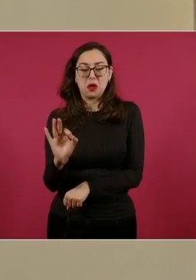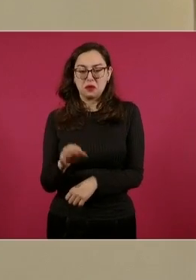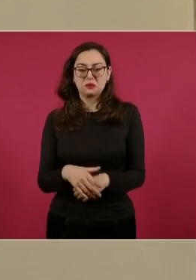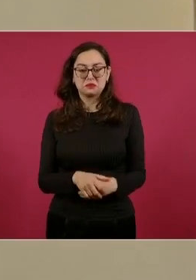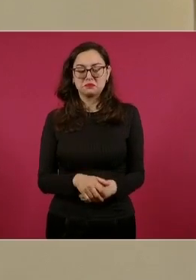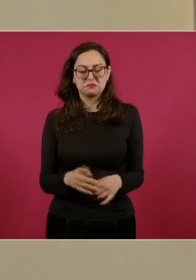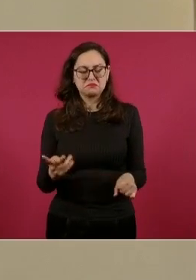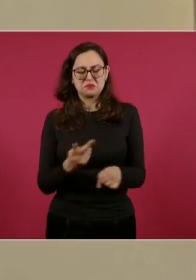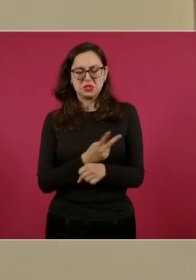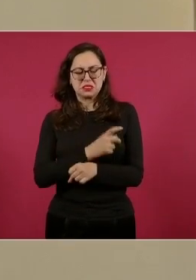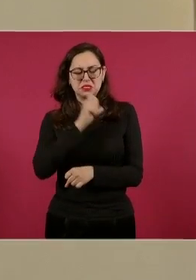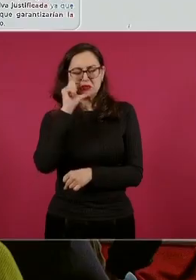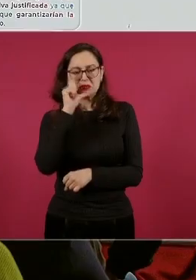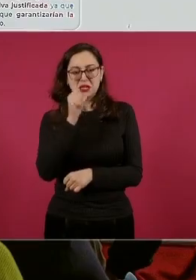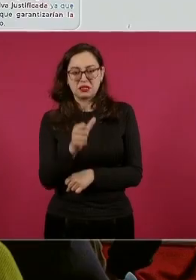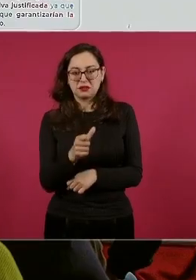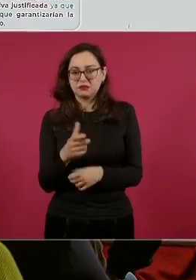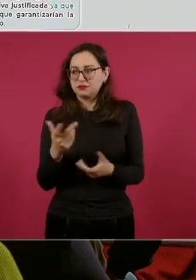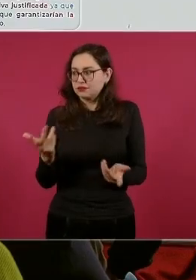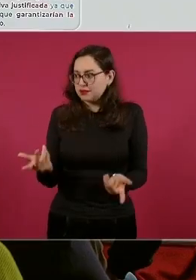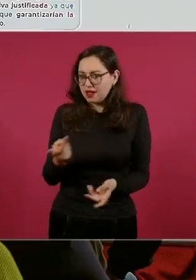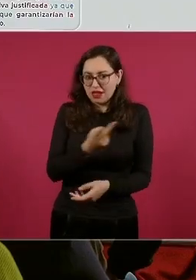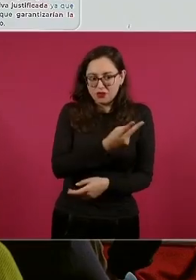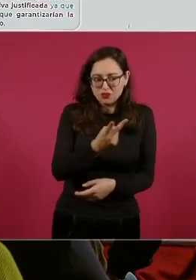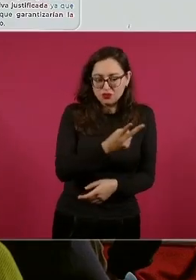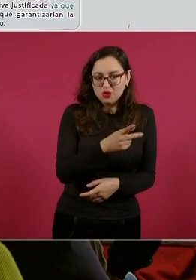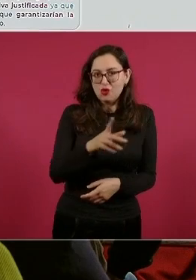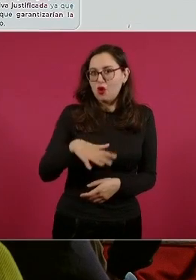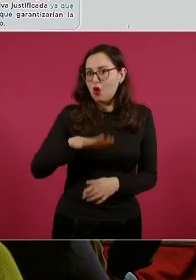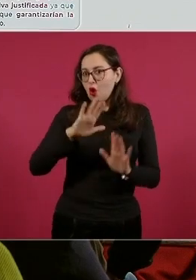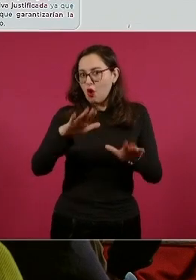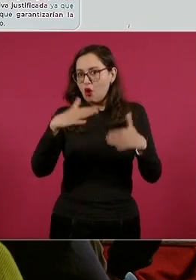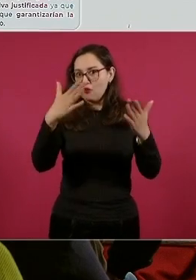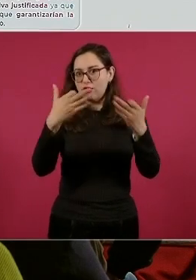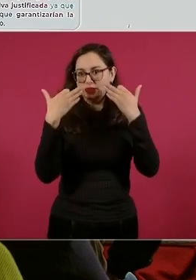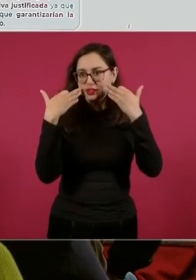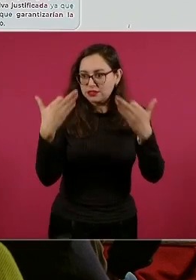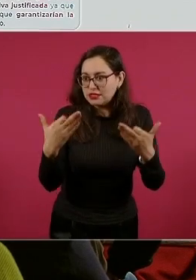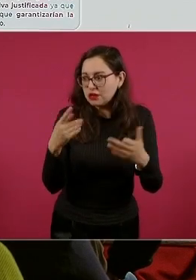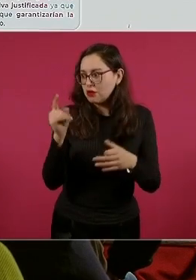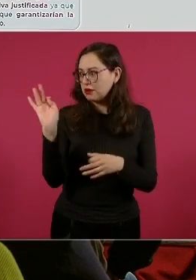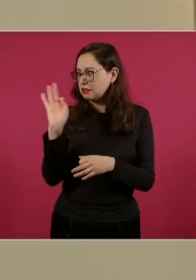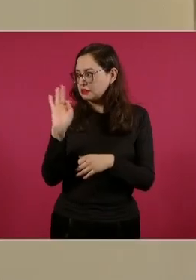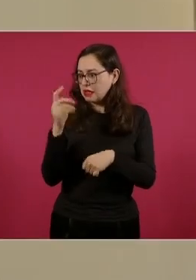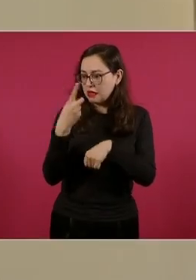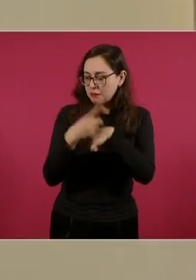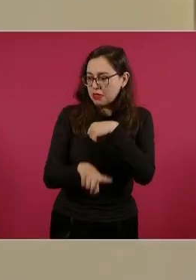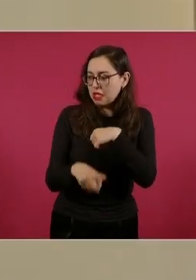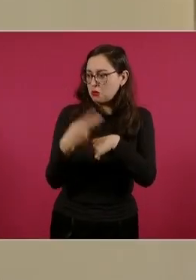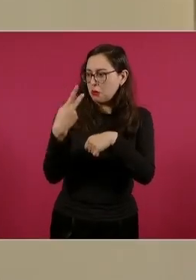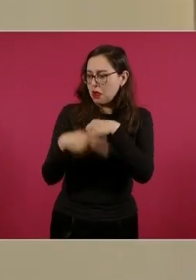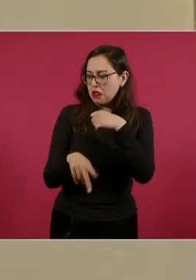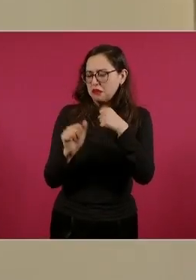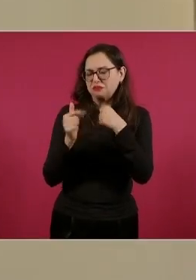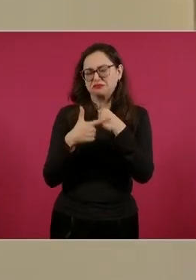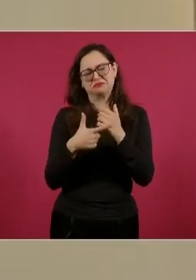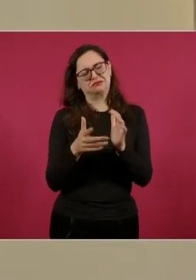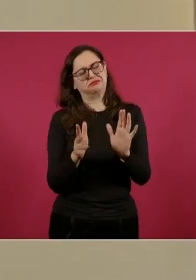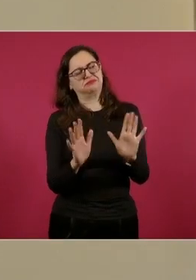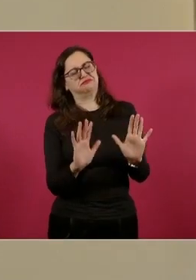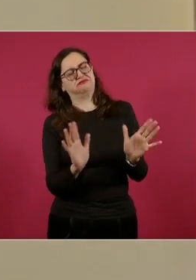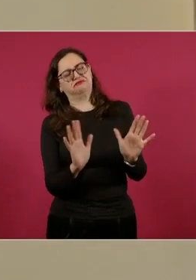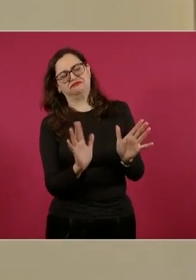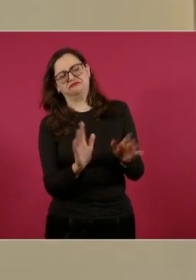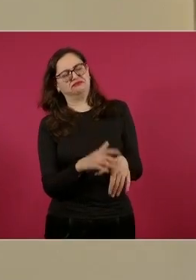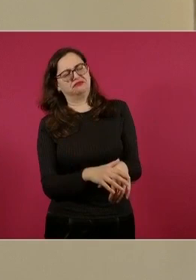considera el riesgo para las víctimas y los testigos. Y Fang Shen es considerado uno